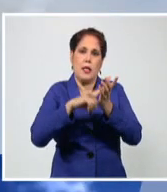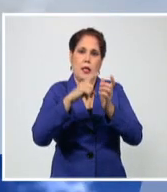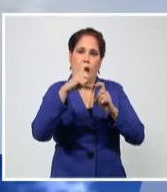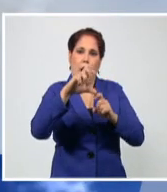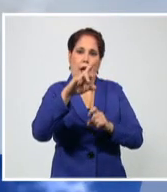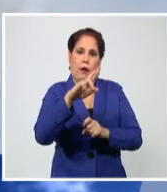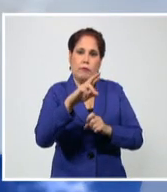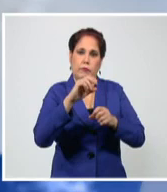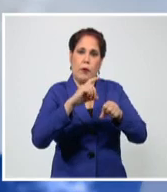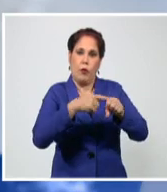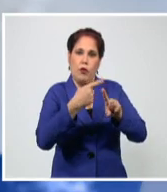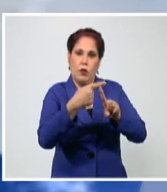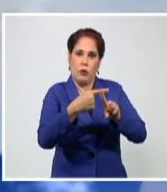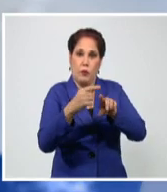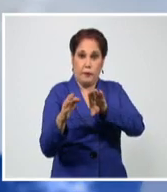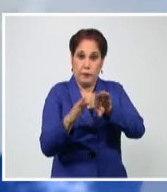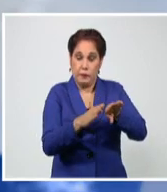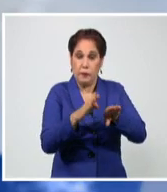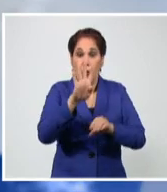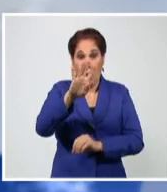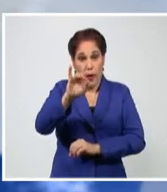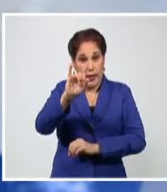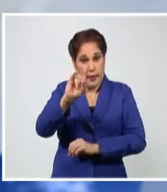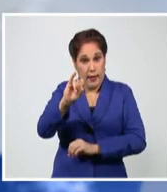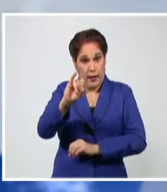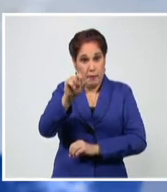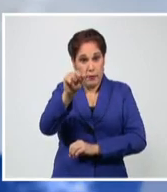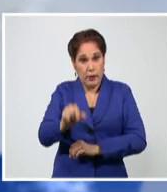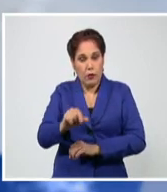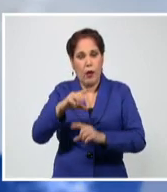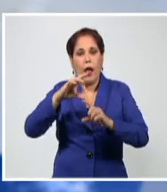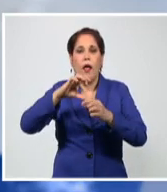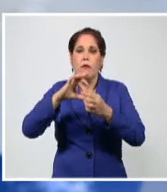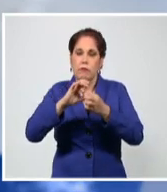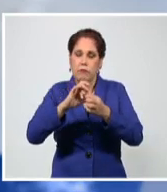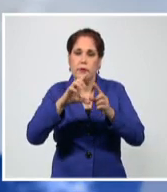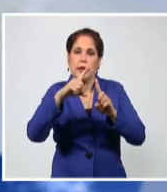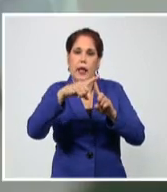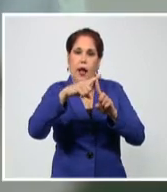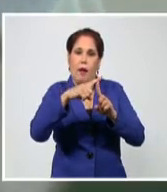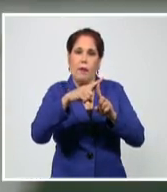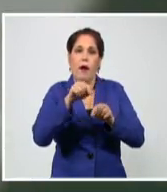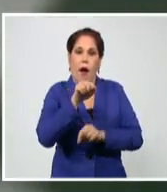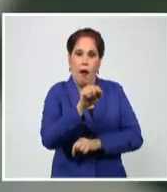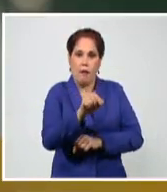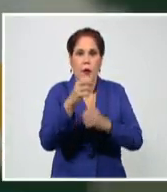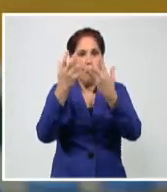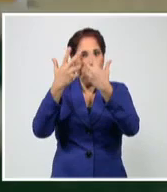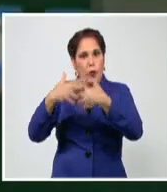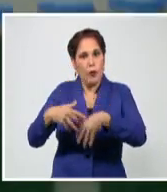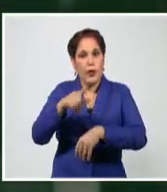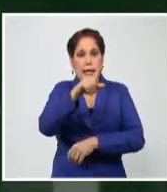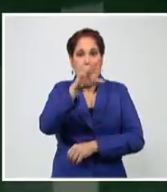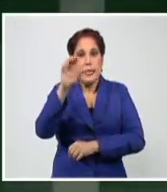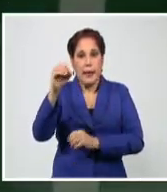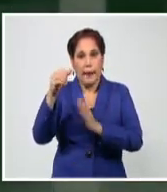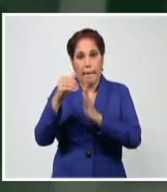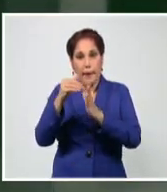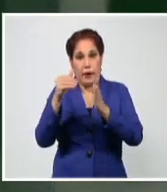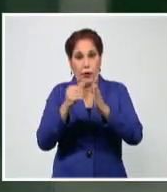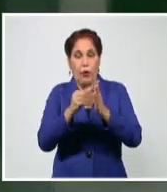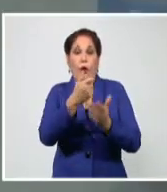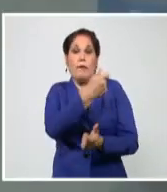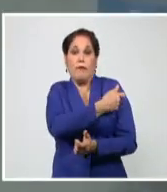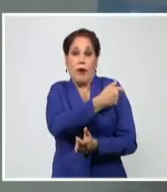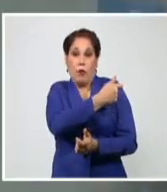46 cubanos se mantienen en terapia intensiva. Aunque Cuba ya ha anunciado para este año la producción de 100 millones de dosis del